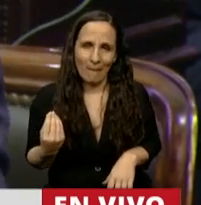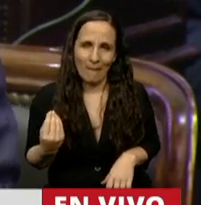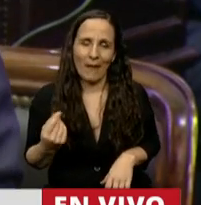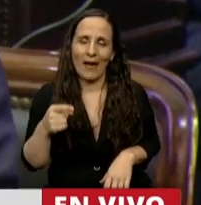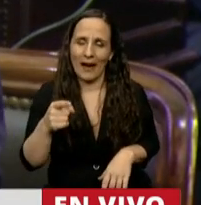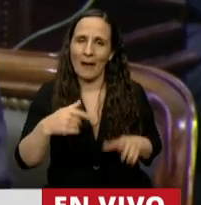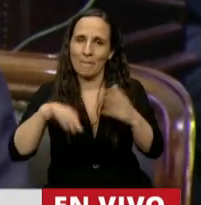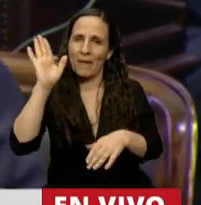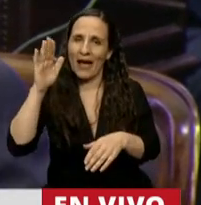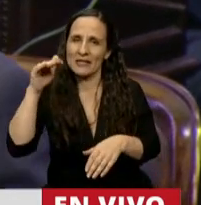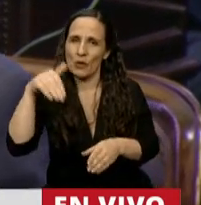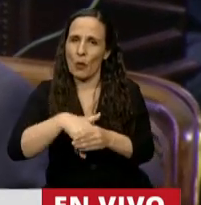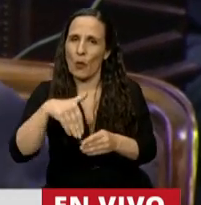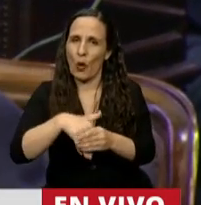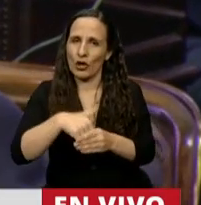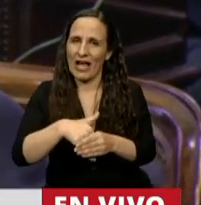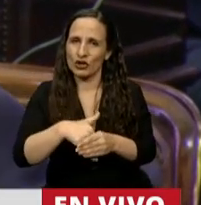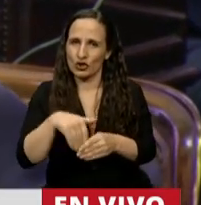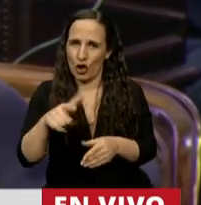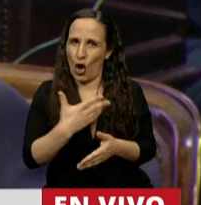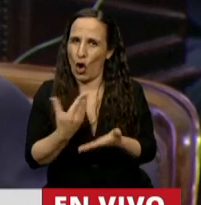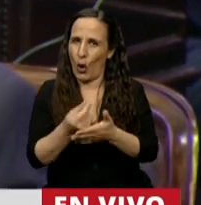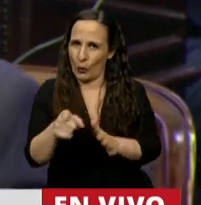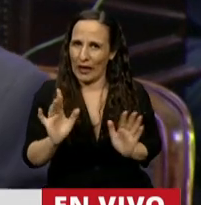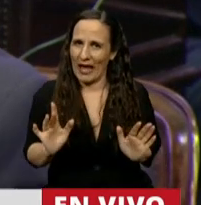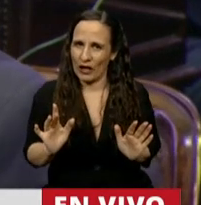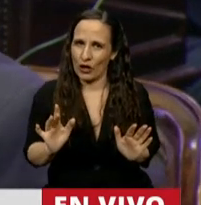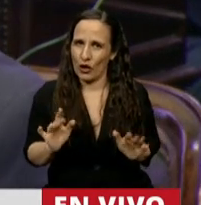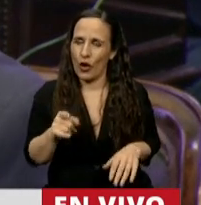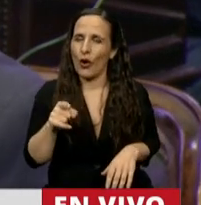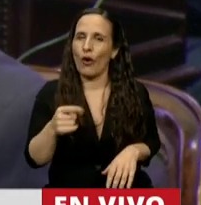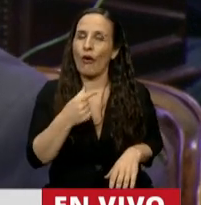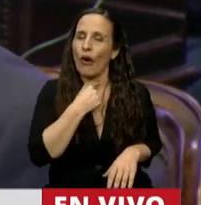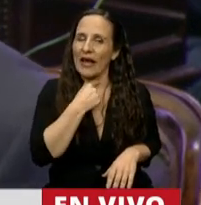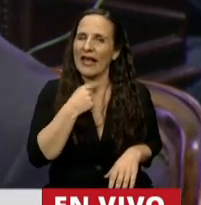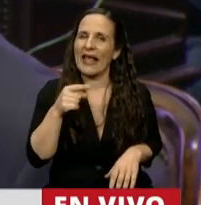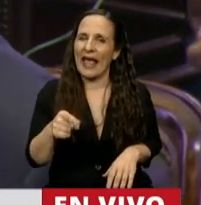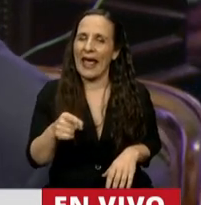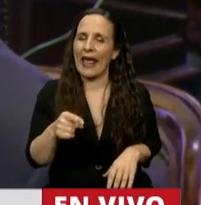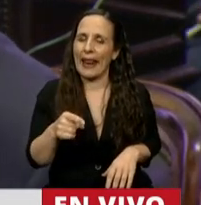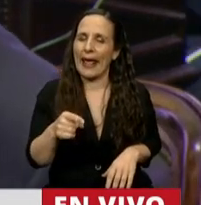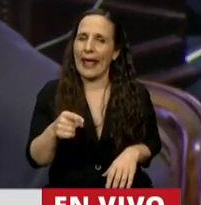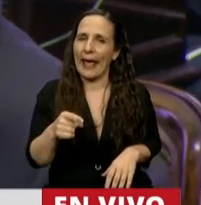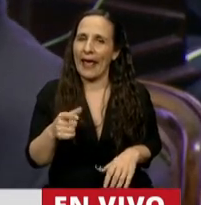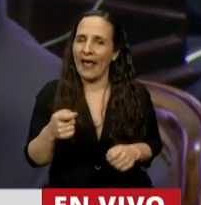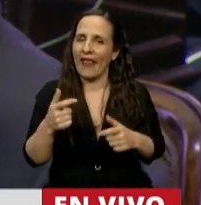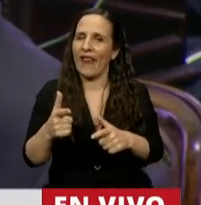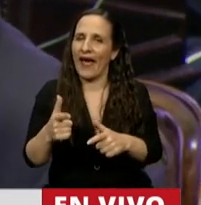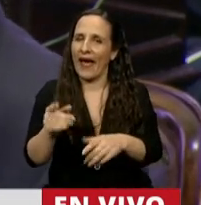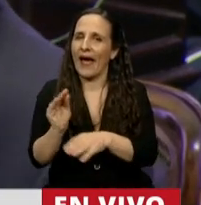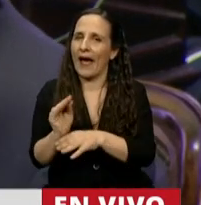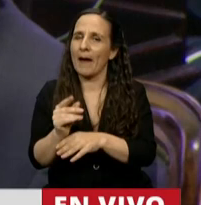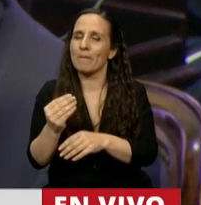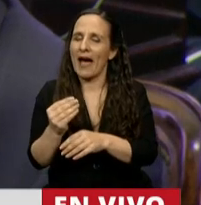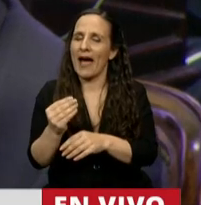electoral más fuerte de este gobierno y la quieren seguir fortaleciendo en detrimento de un